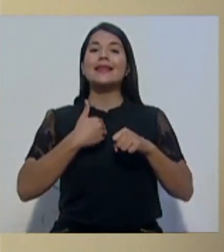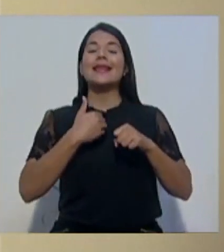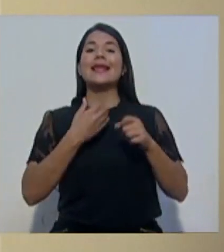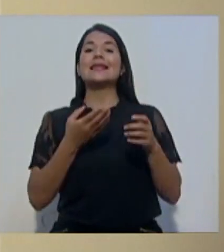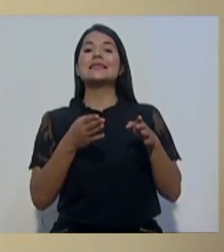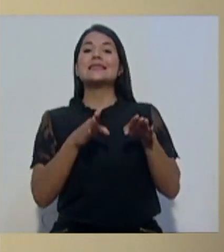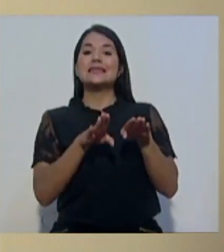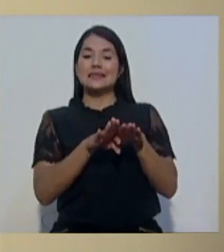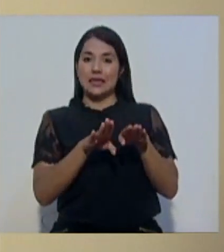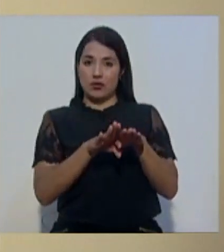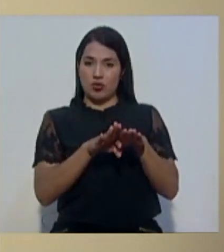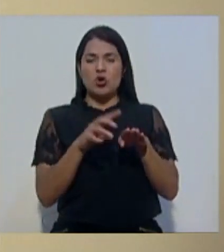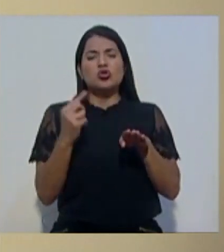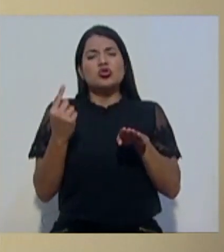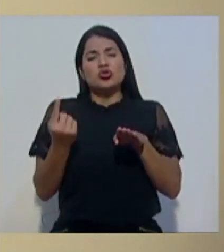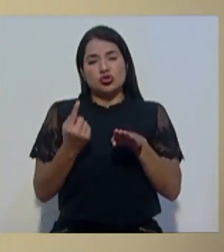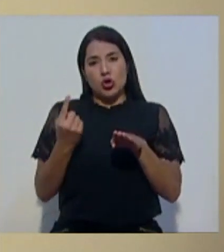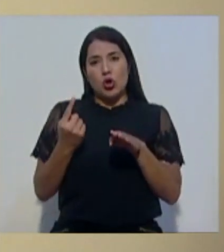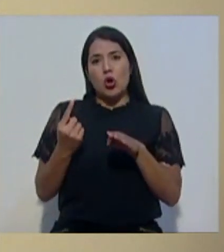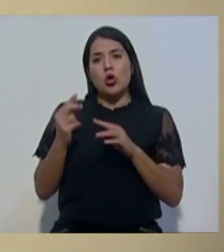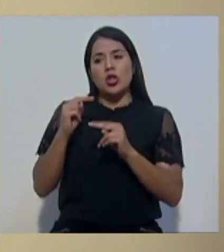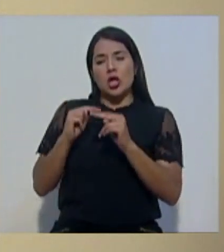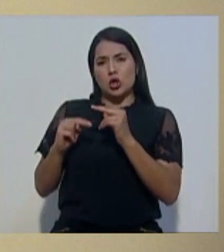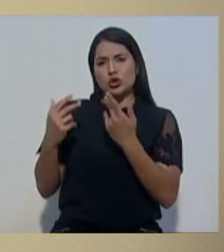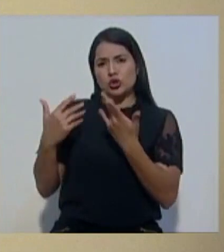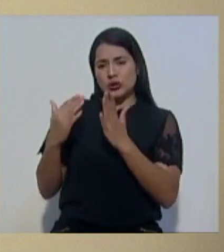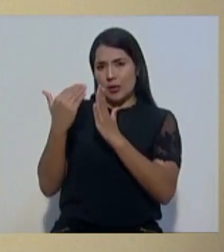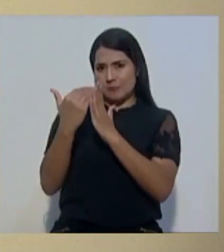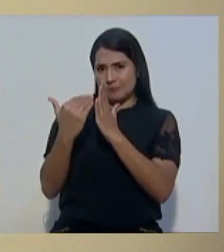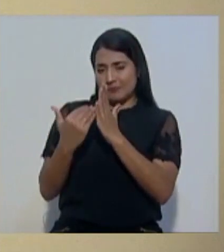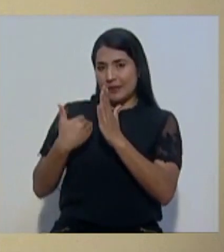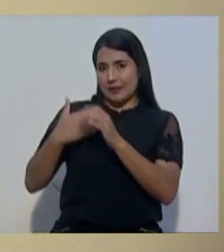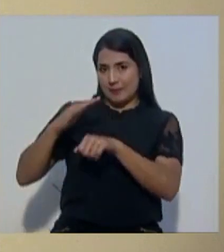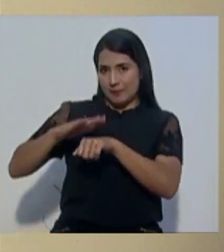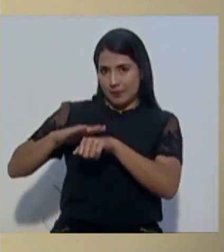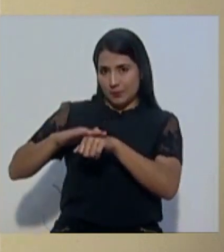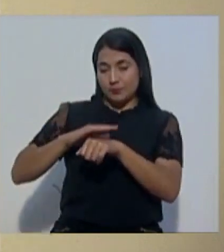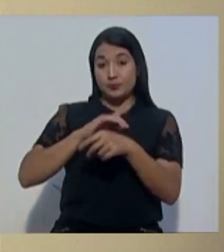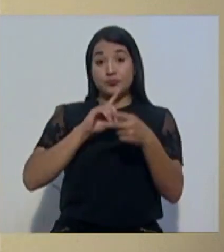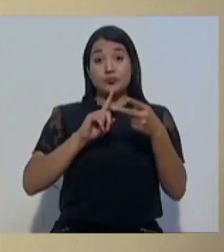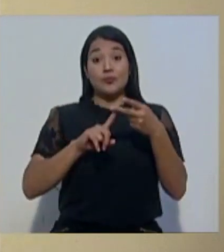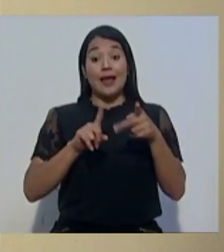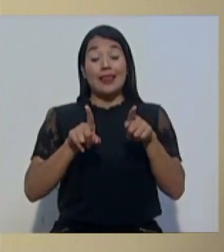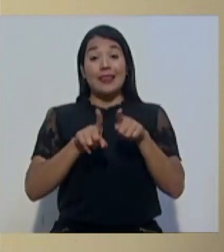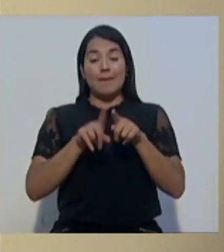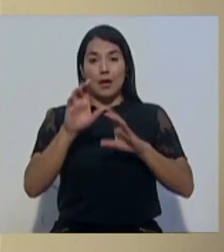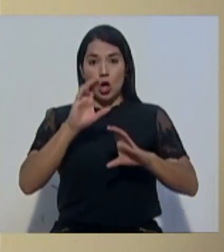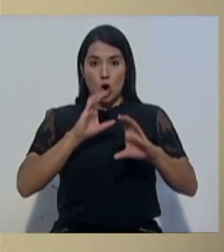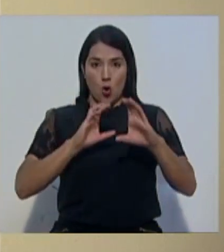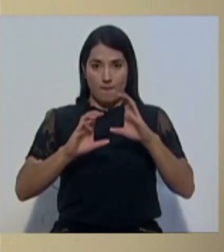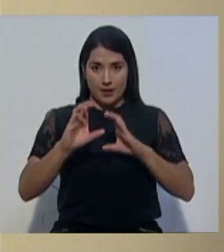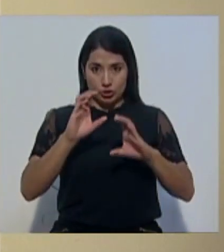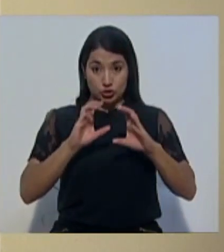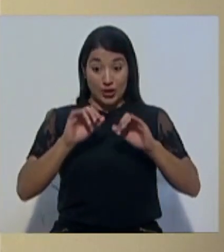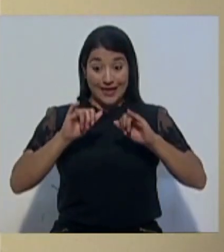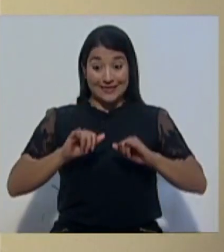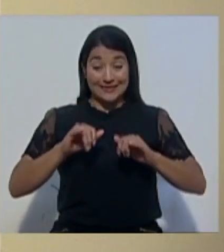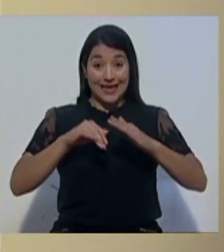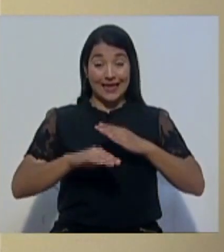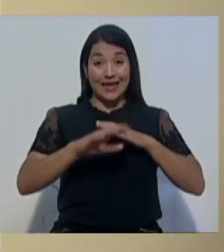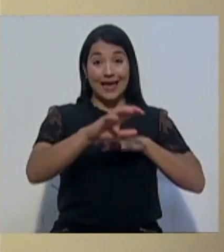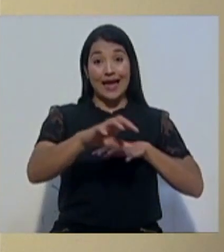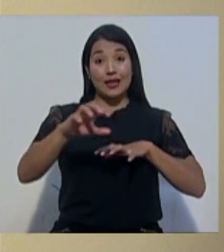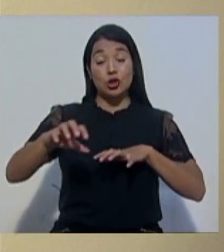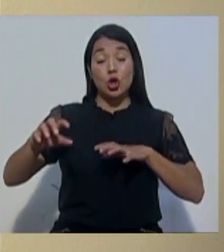excepto las excepciones que han sido planteadas. Además, los comercios que trabajan en cantones con